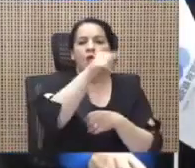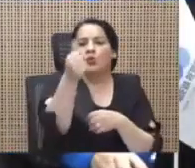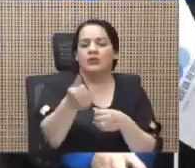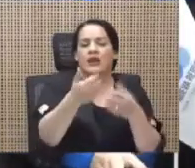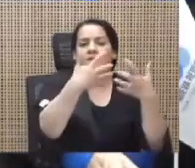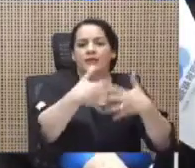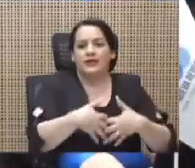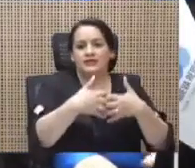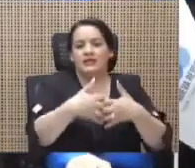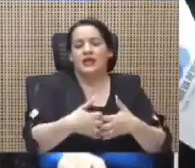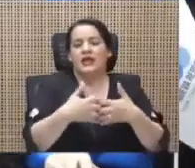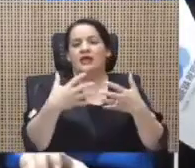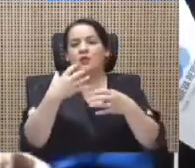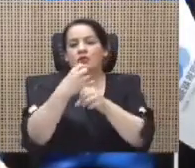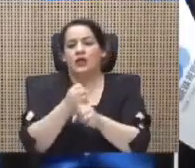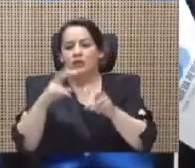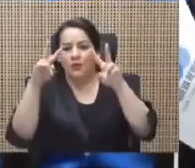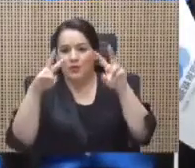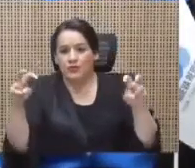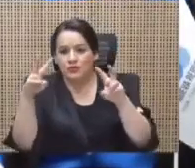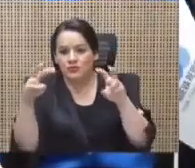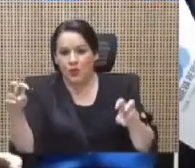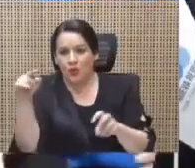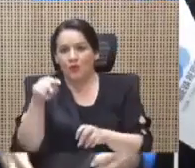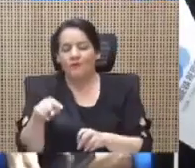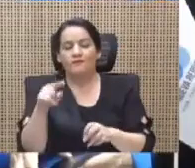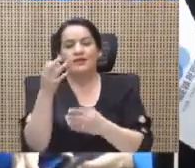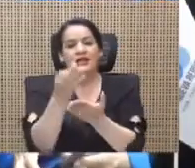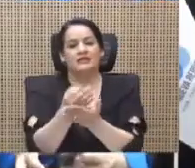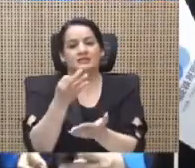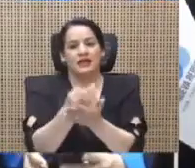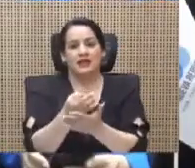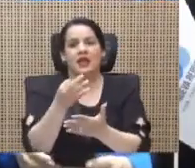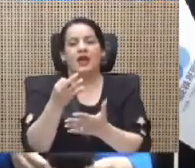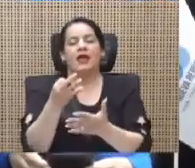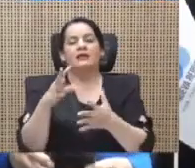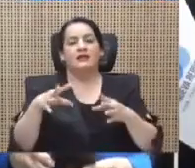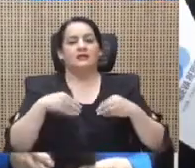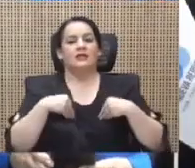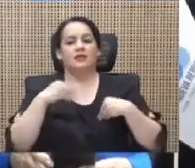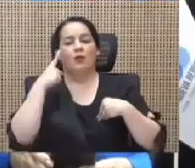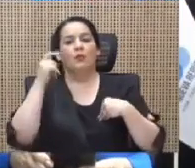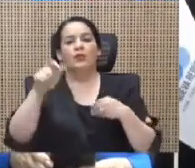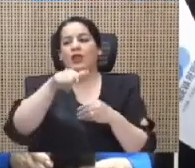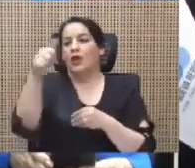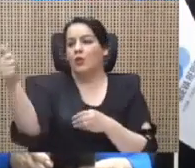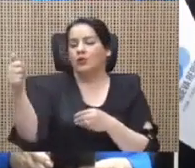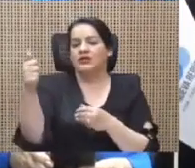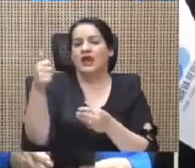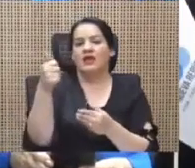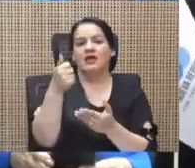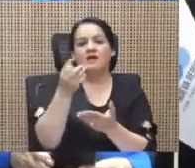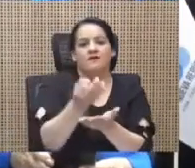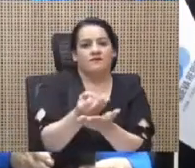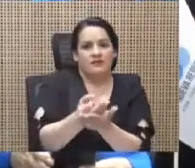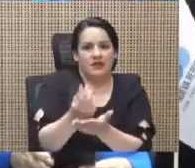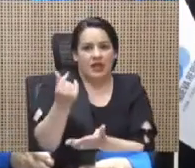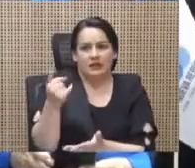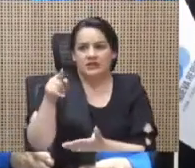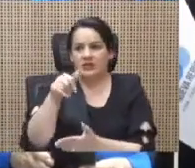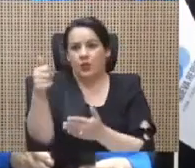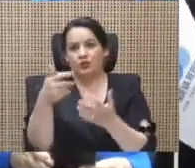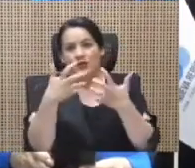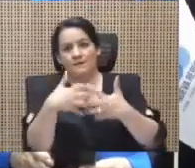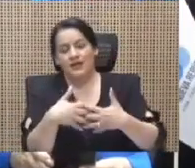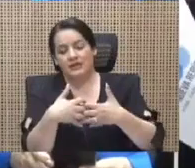cuando se hace la revisión financiera se acepta porque las condiciones financieras de la otra empresa aparentan estar en orden y entonces, cuando empiece a